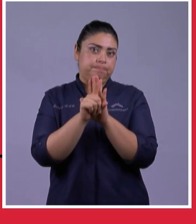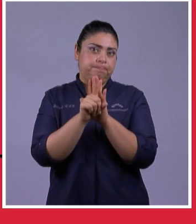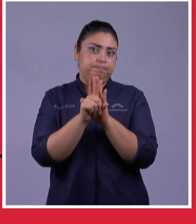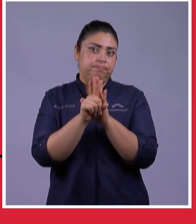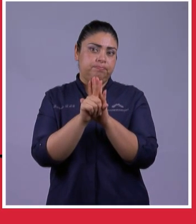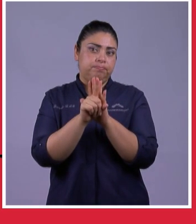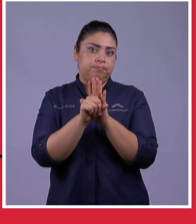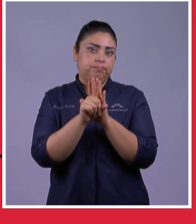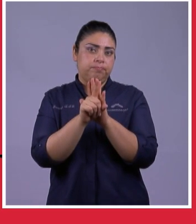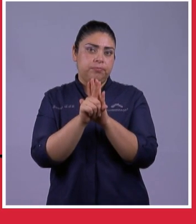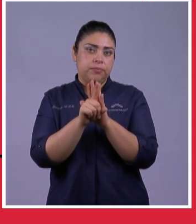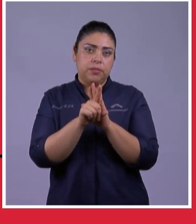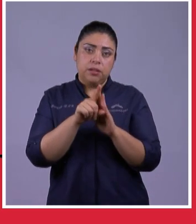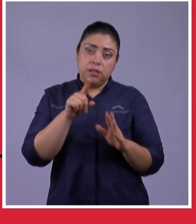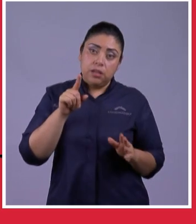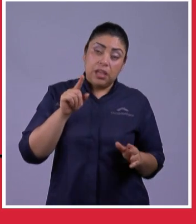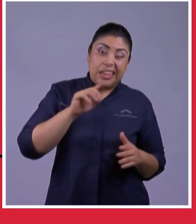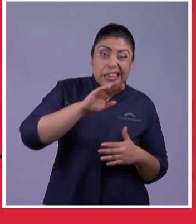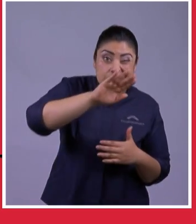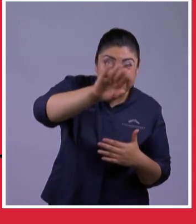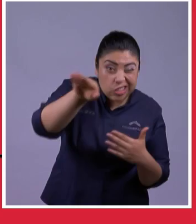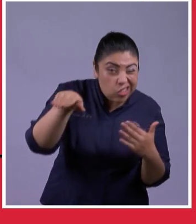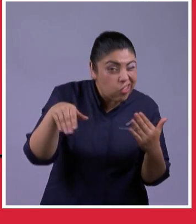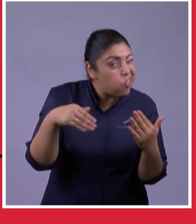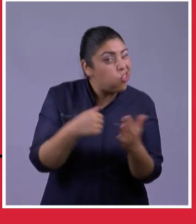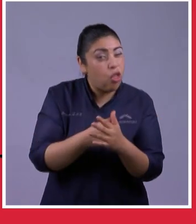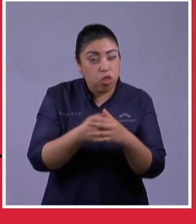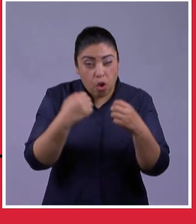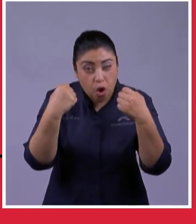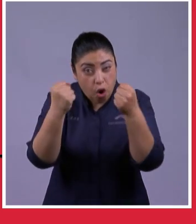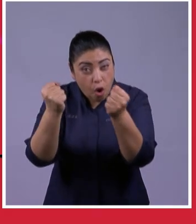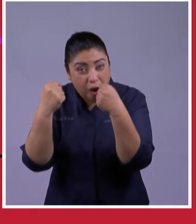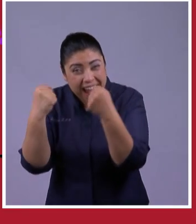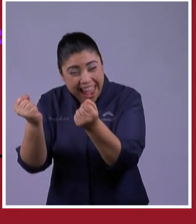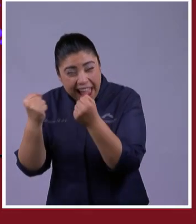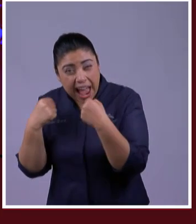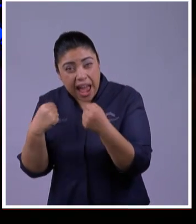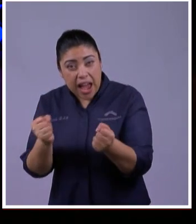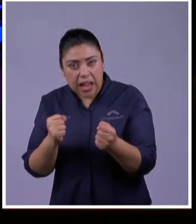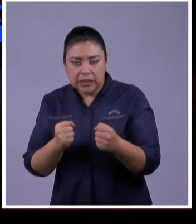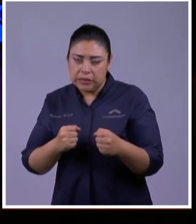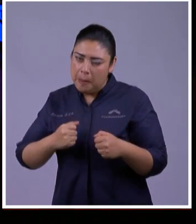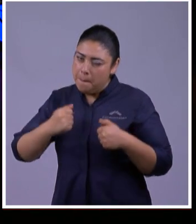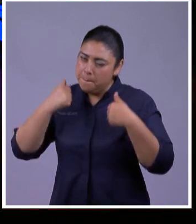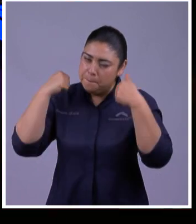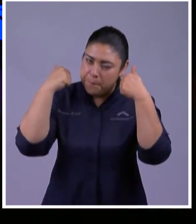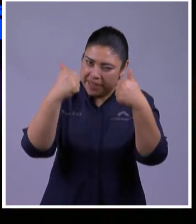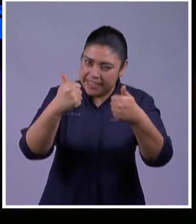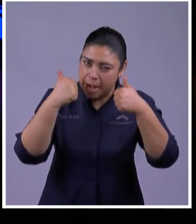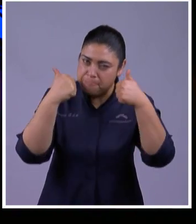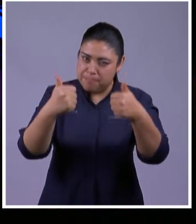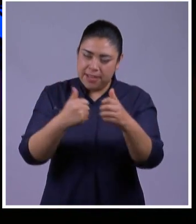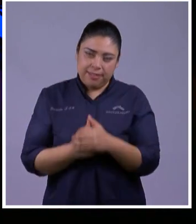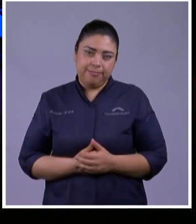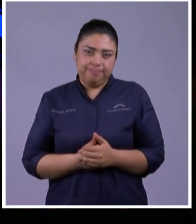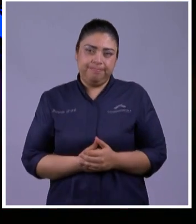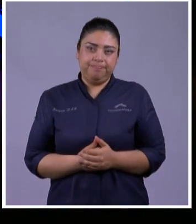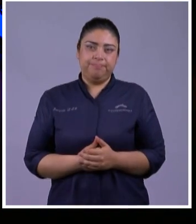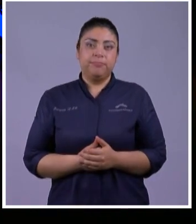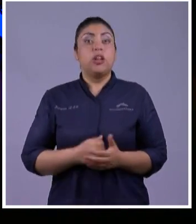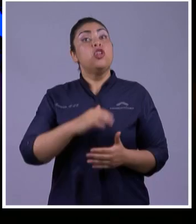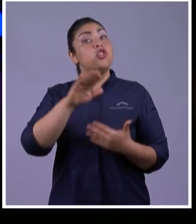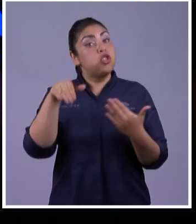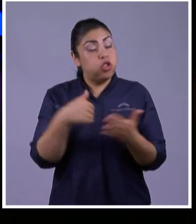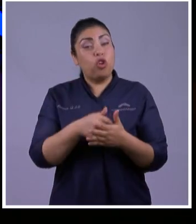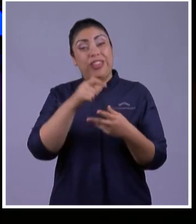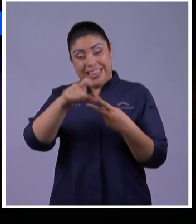Y todo Te saldrá Bien ¿Qué te va a salir bien? Todo Todo